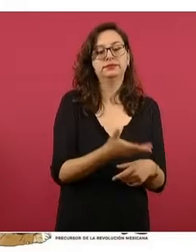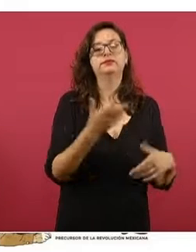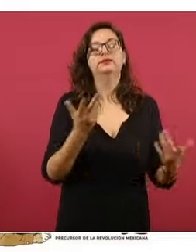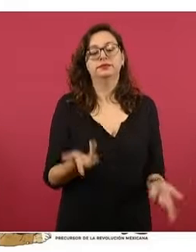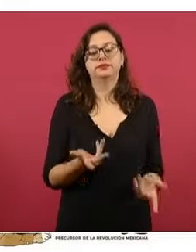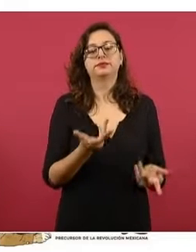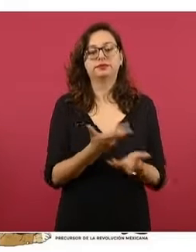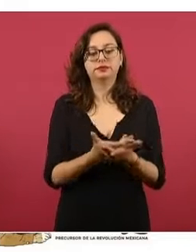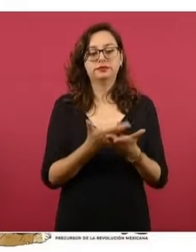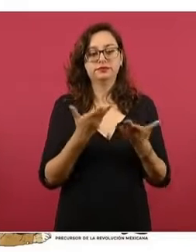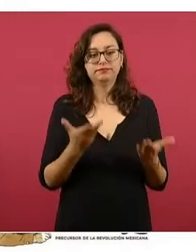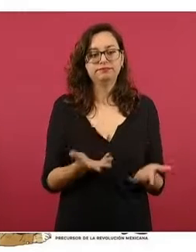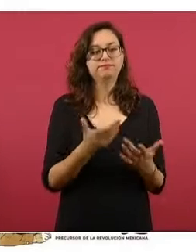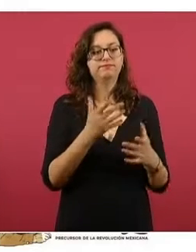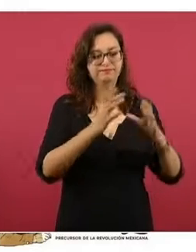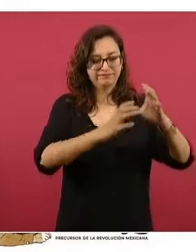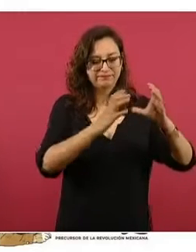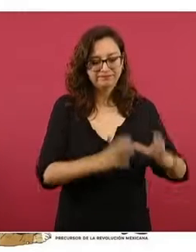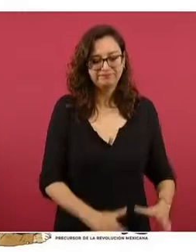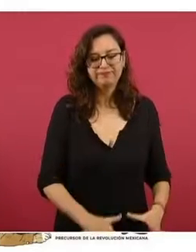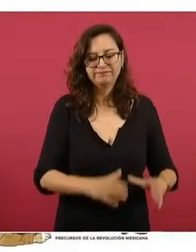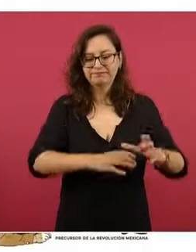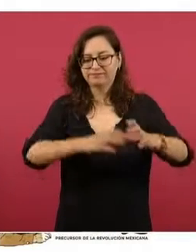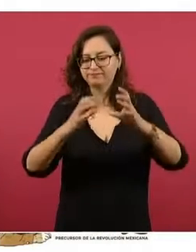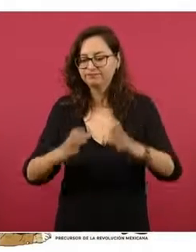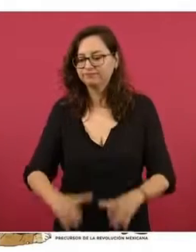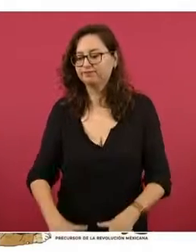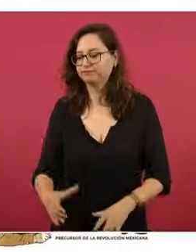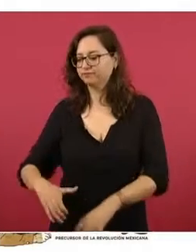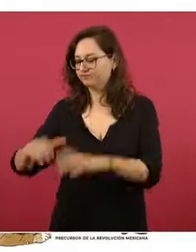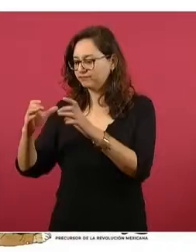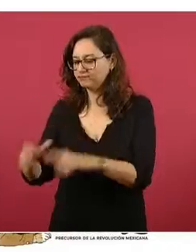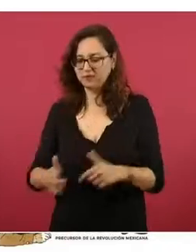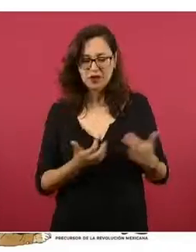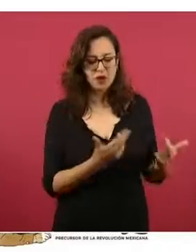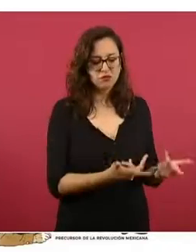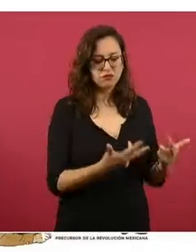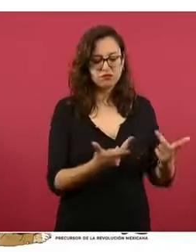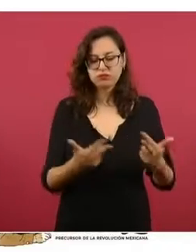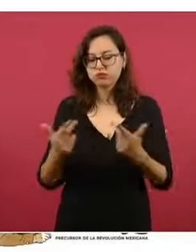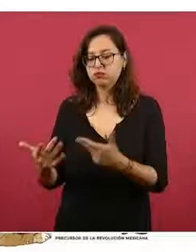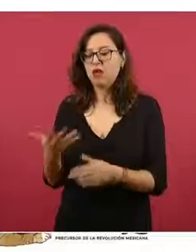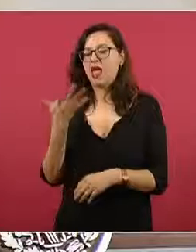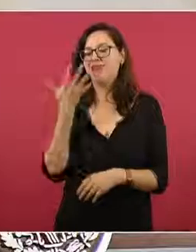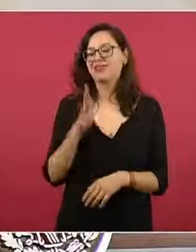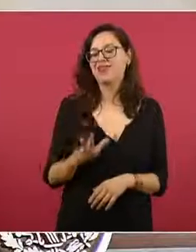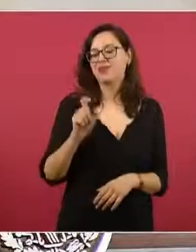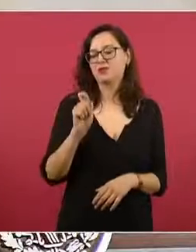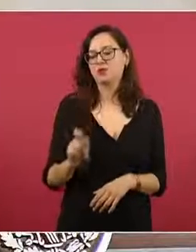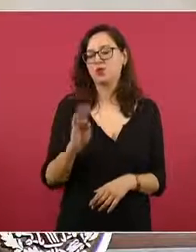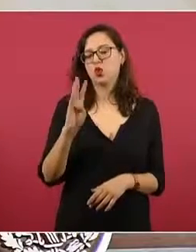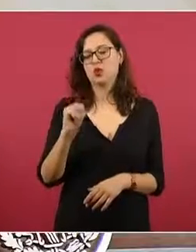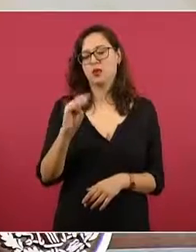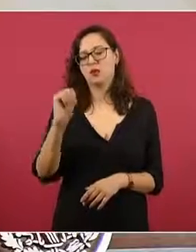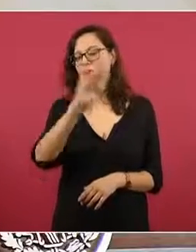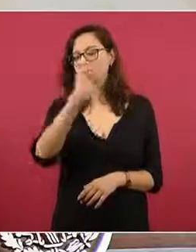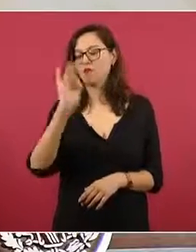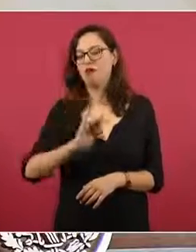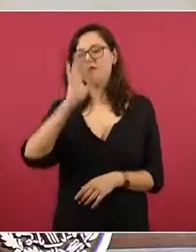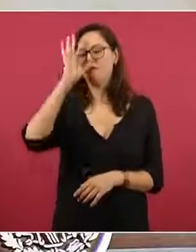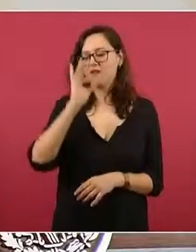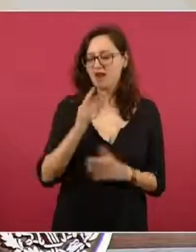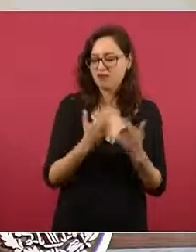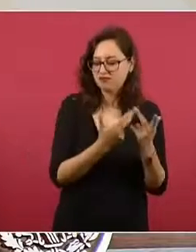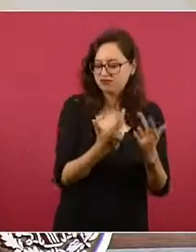en esta ocasión muchos cilindros en mal estado, un 10.9 por ciento de cilindros que fueron retirados del mercado